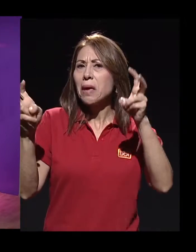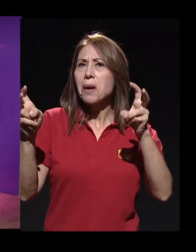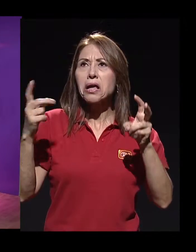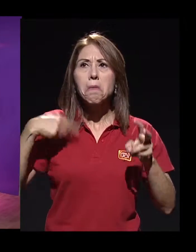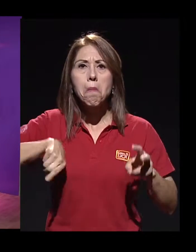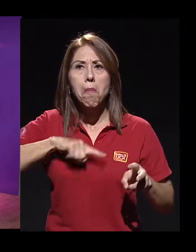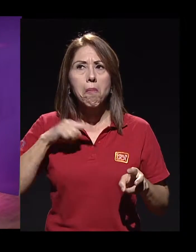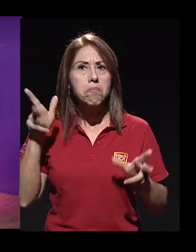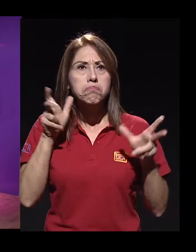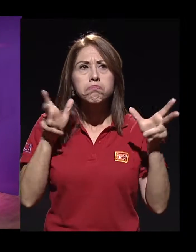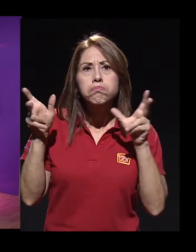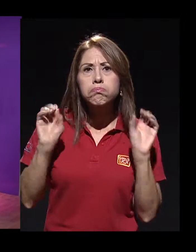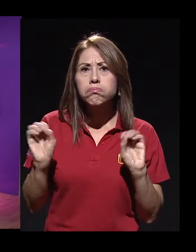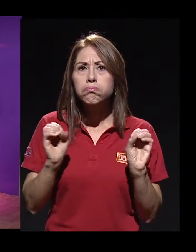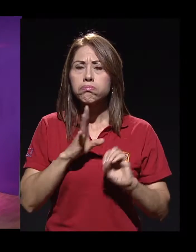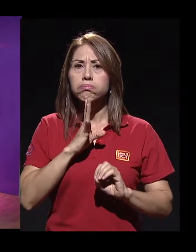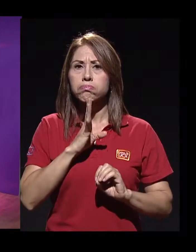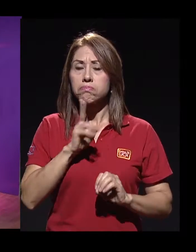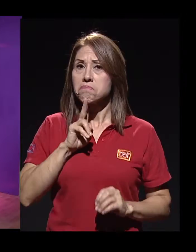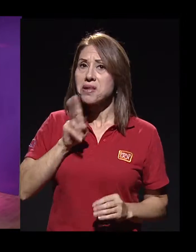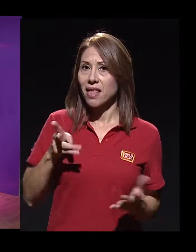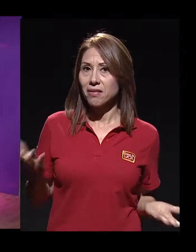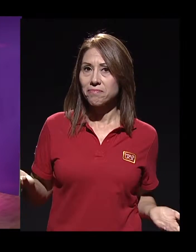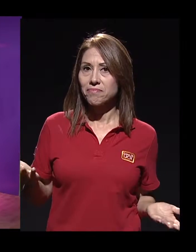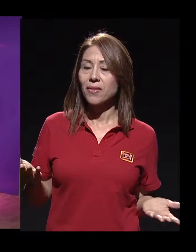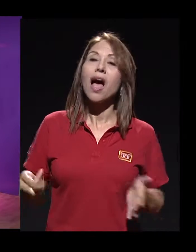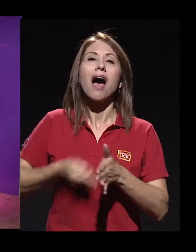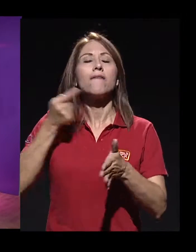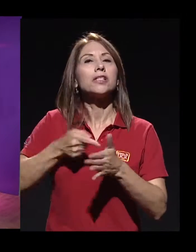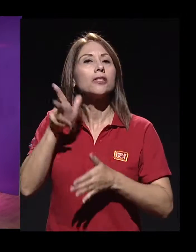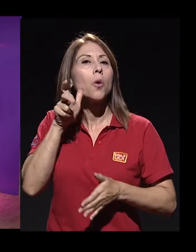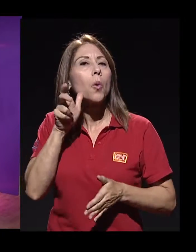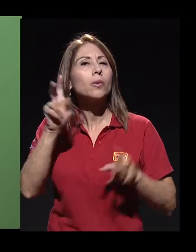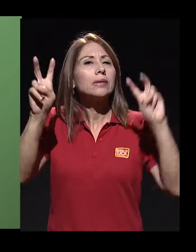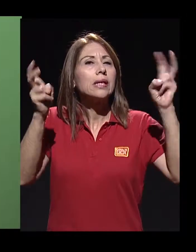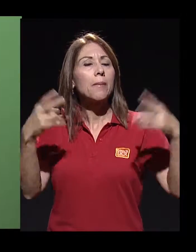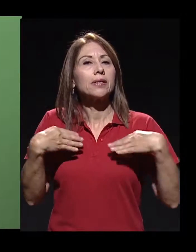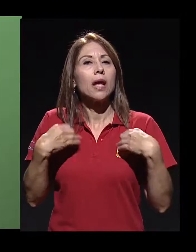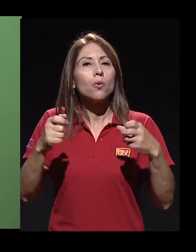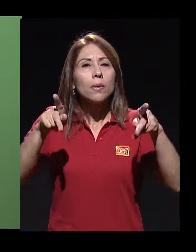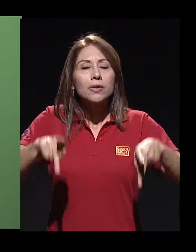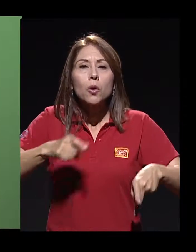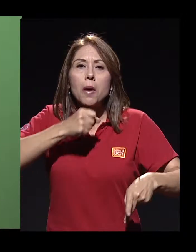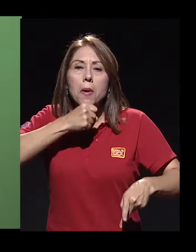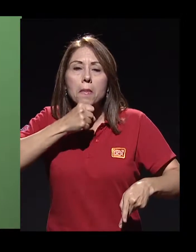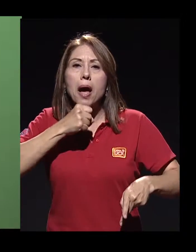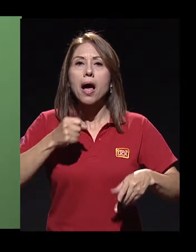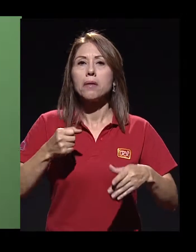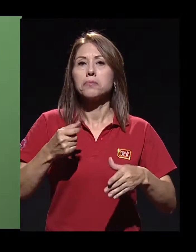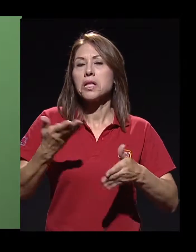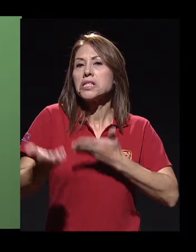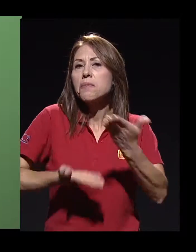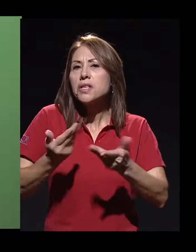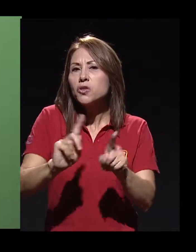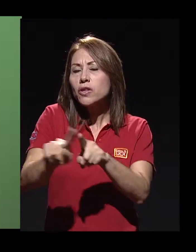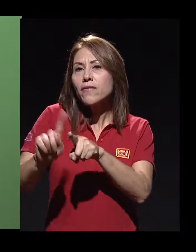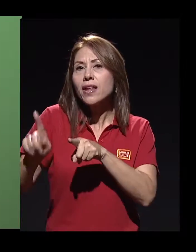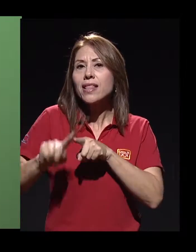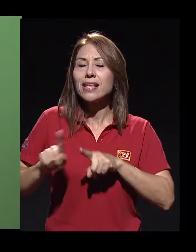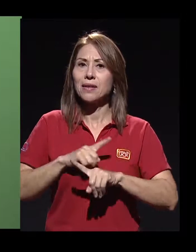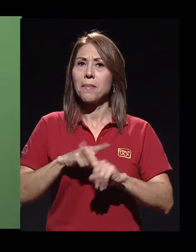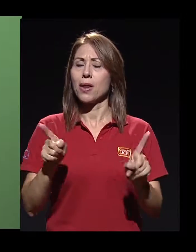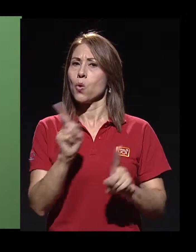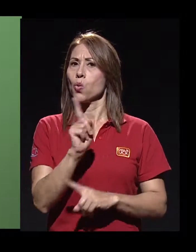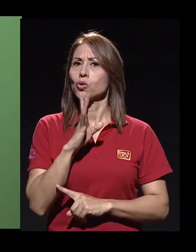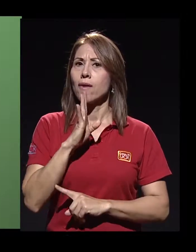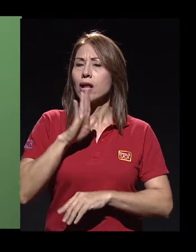escuchamos que se discuta mucho, ¿verdad María José? De repente se habla mucho del tema de la salud de estas personas, del acceso a otros servicios, pero no